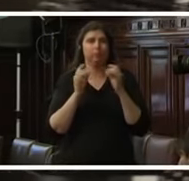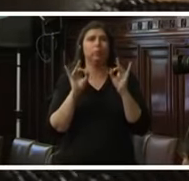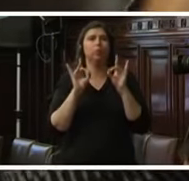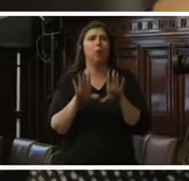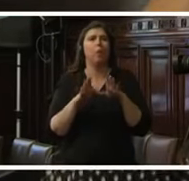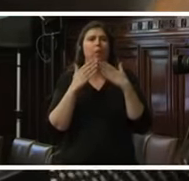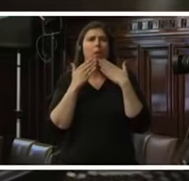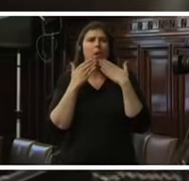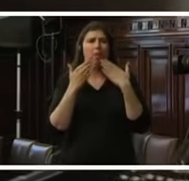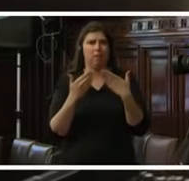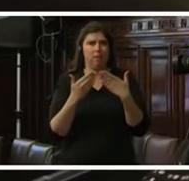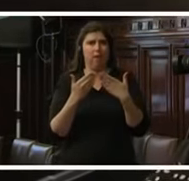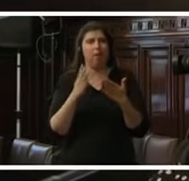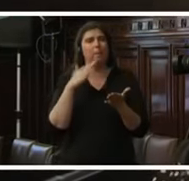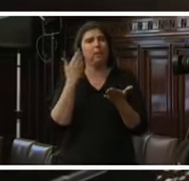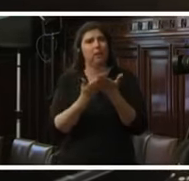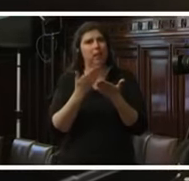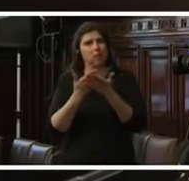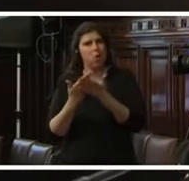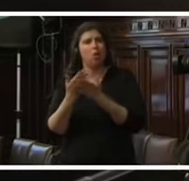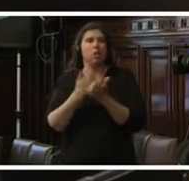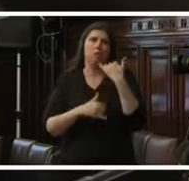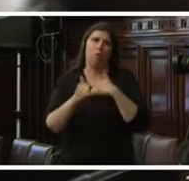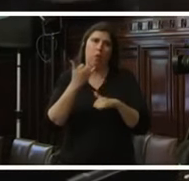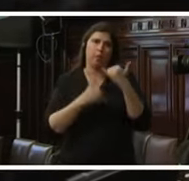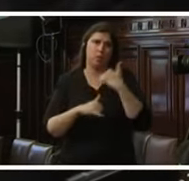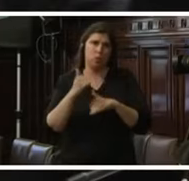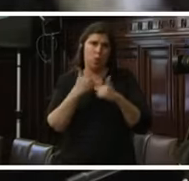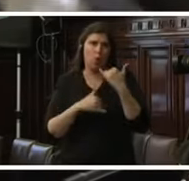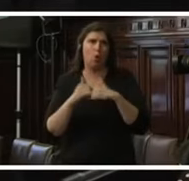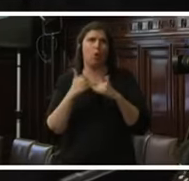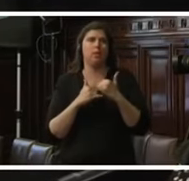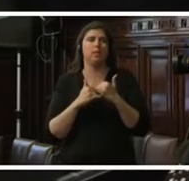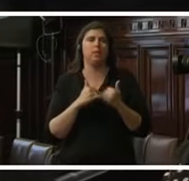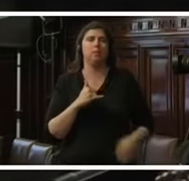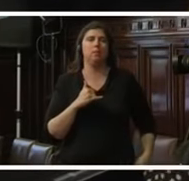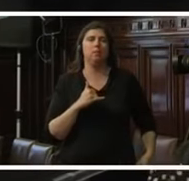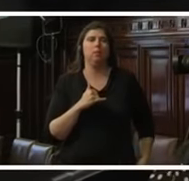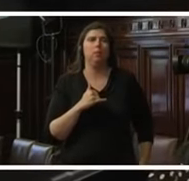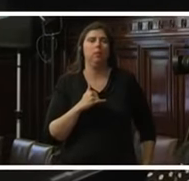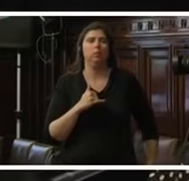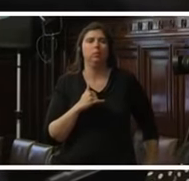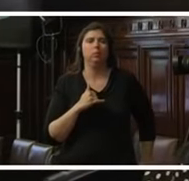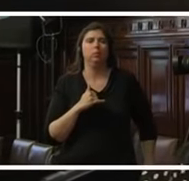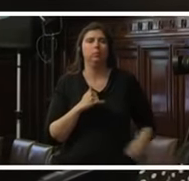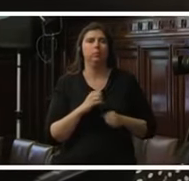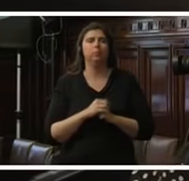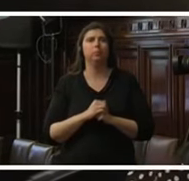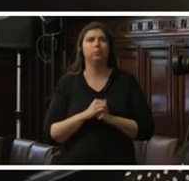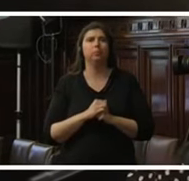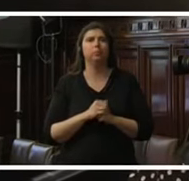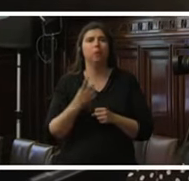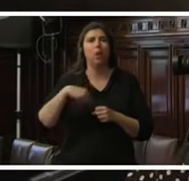las presentaciones informaciones incluso de el skype de nuestro amigo y